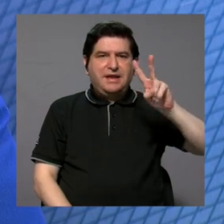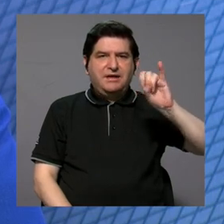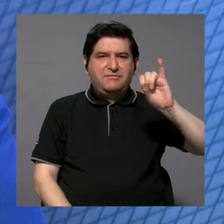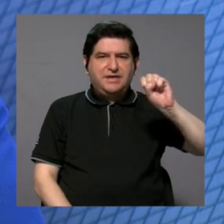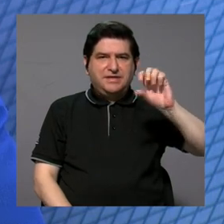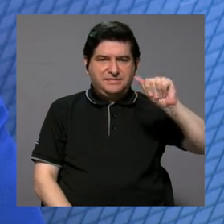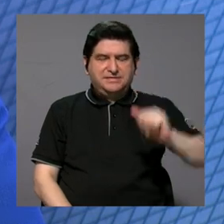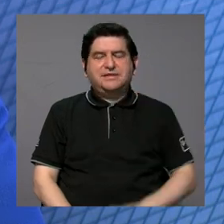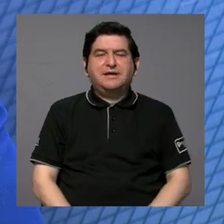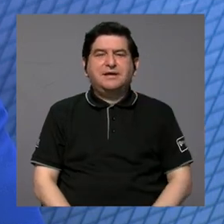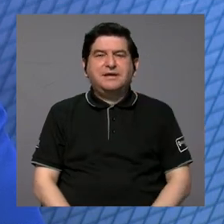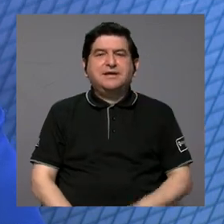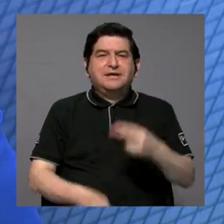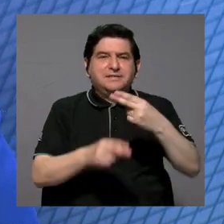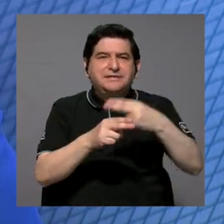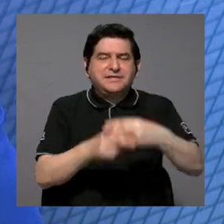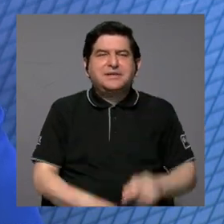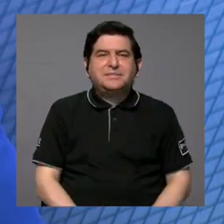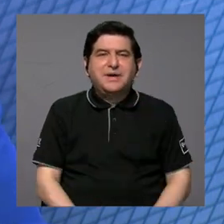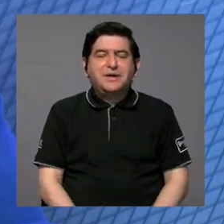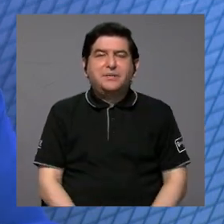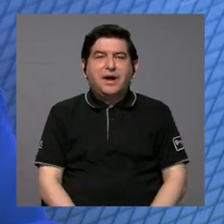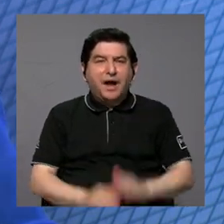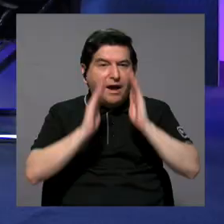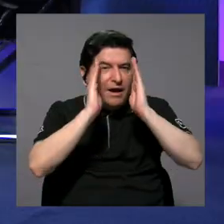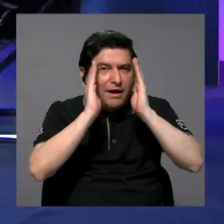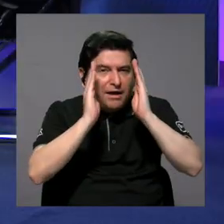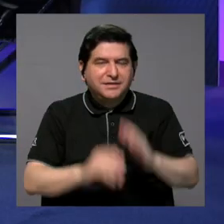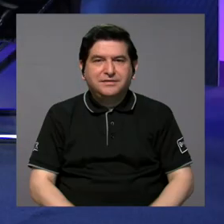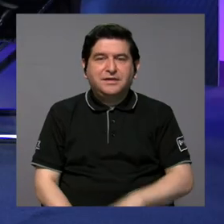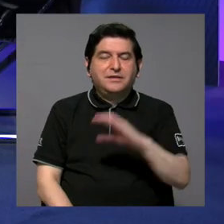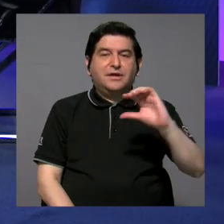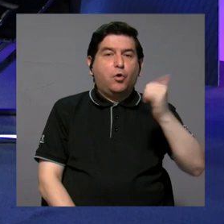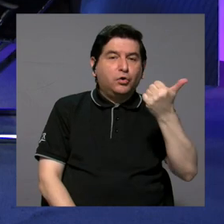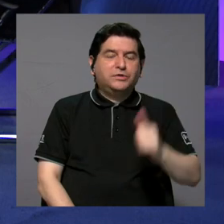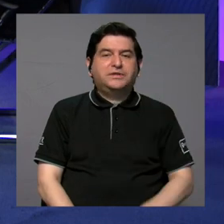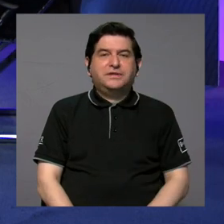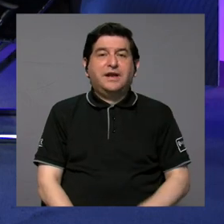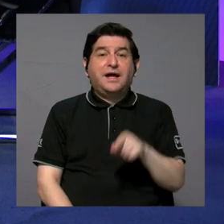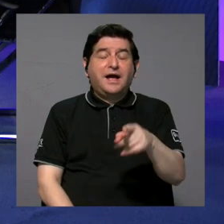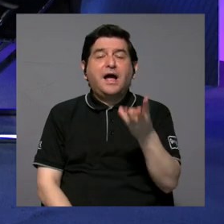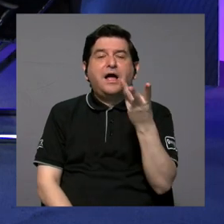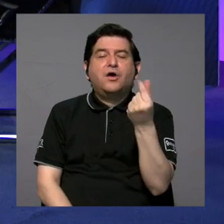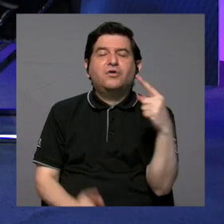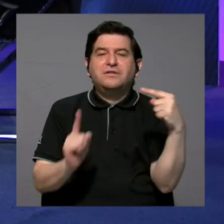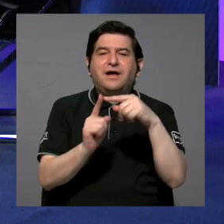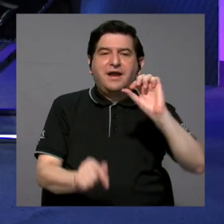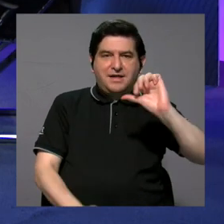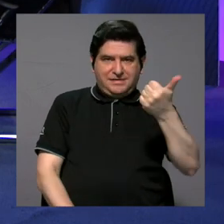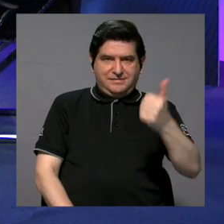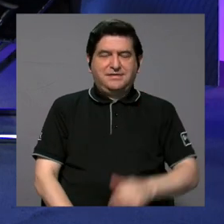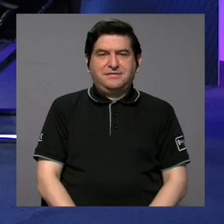llamaba puro ojo, ¿verdad? Mucho Mucho ojo era, y el otro cuenta hasta 10, ¿verdad? Y que nos